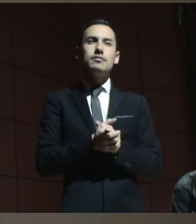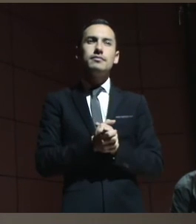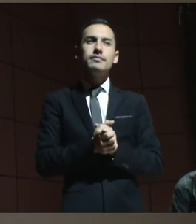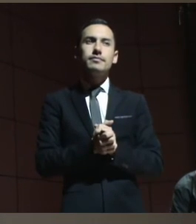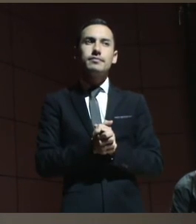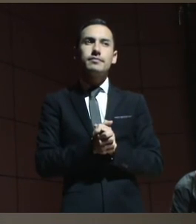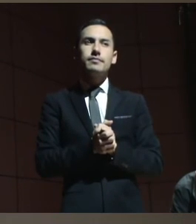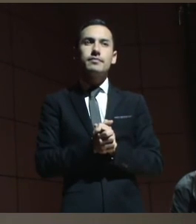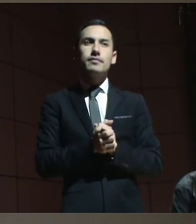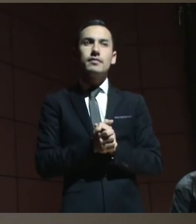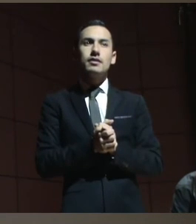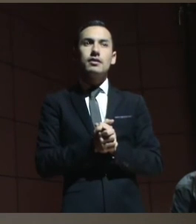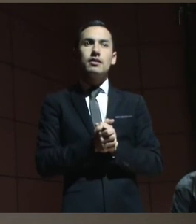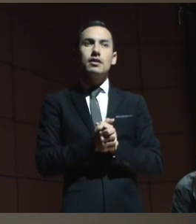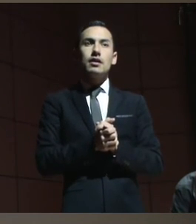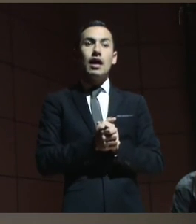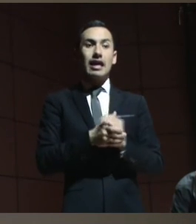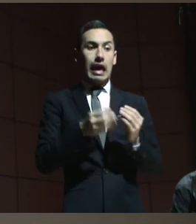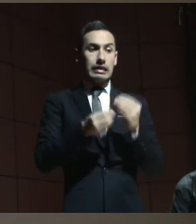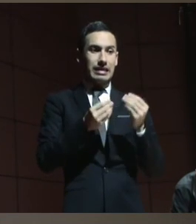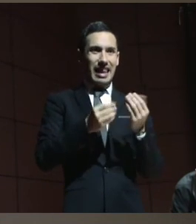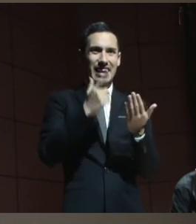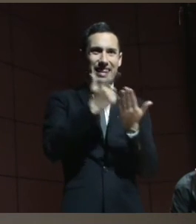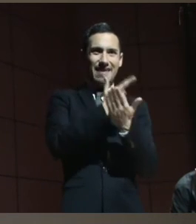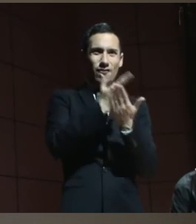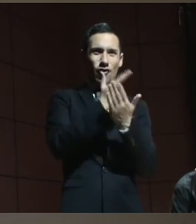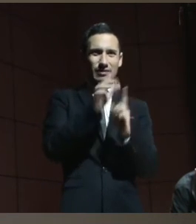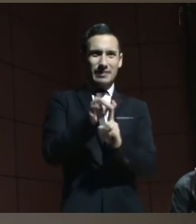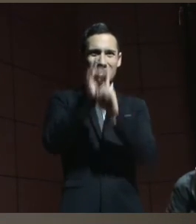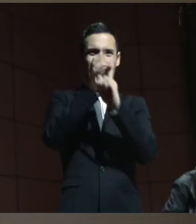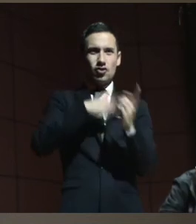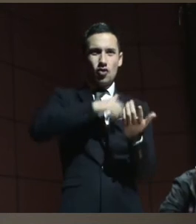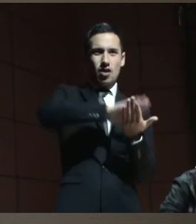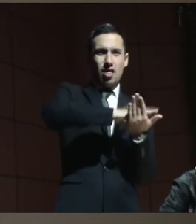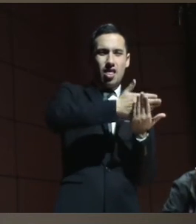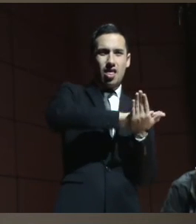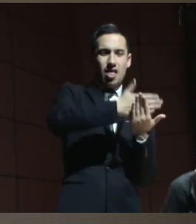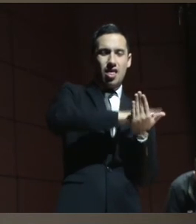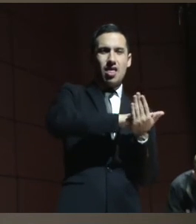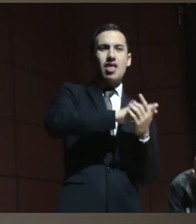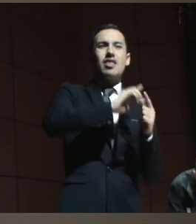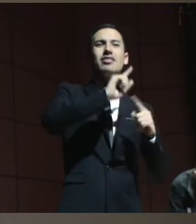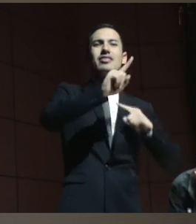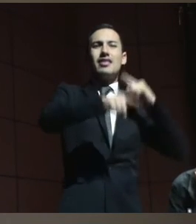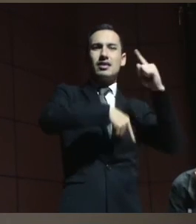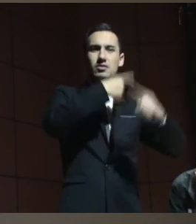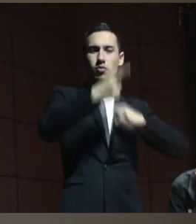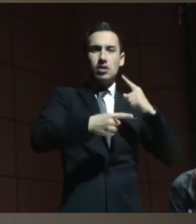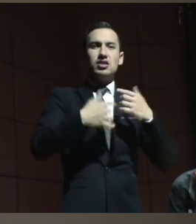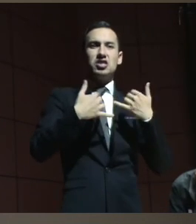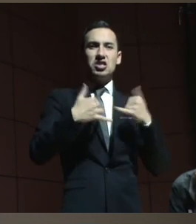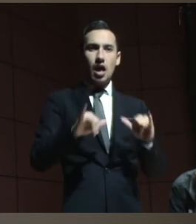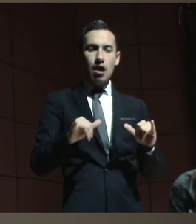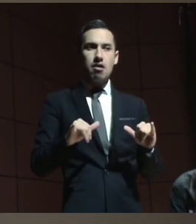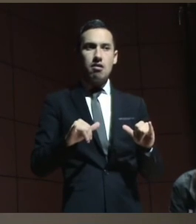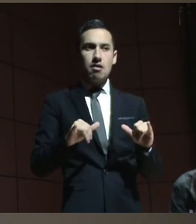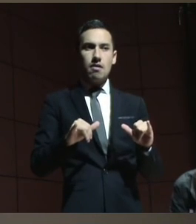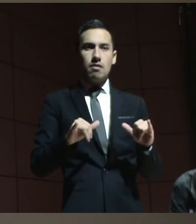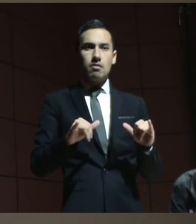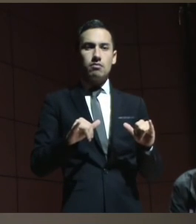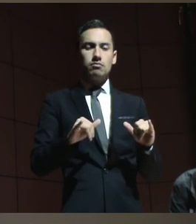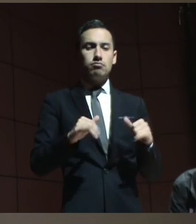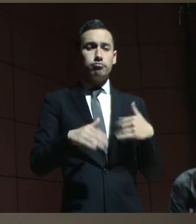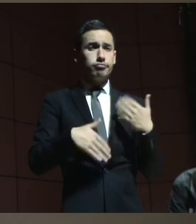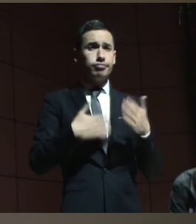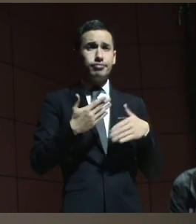se los traducía a él hasta que finalmente apareció la risa inmotivada y y se se